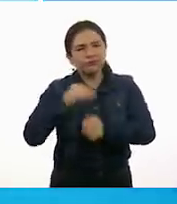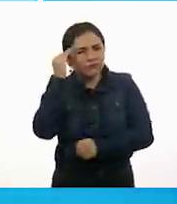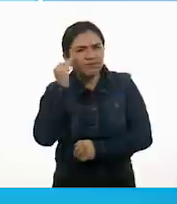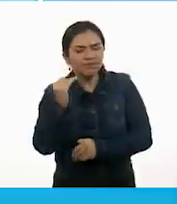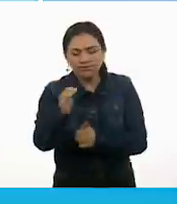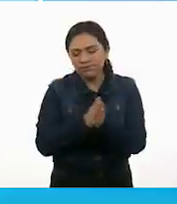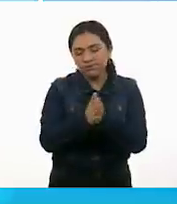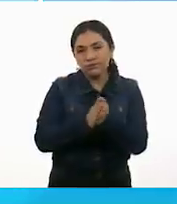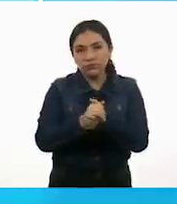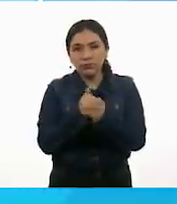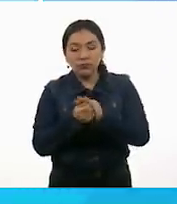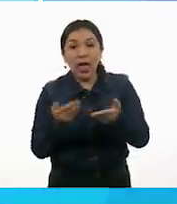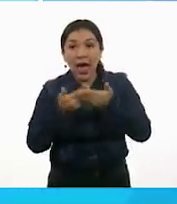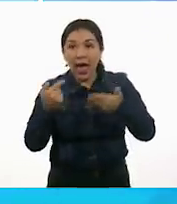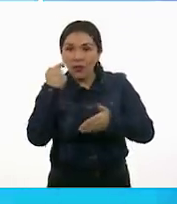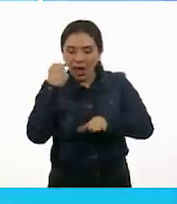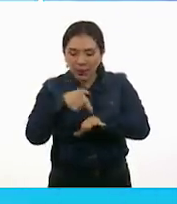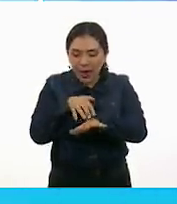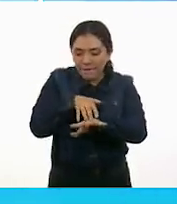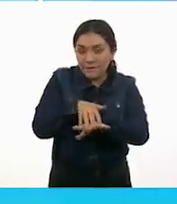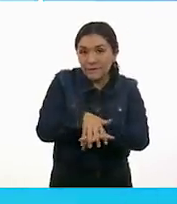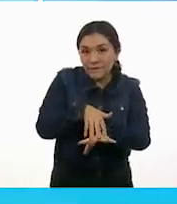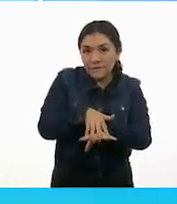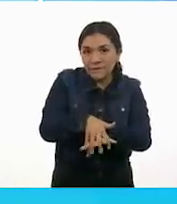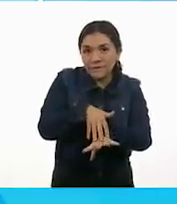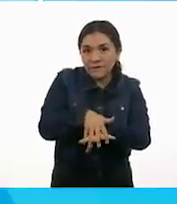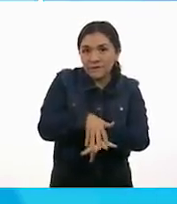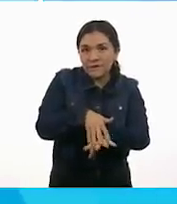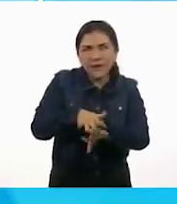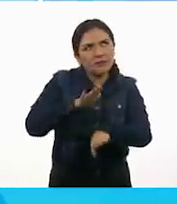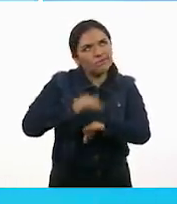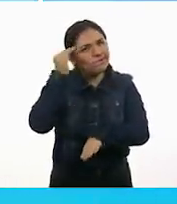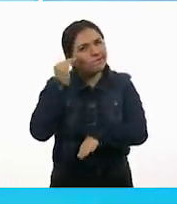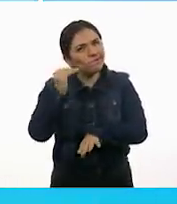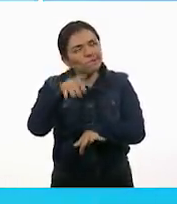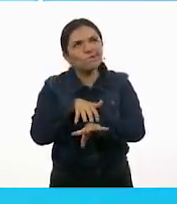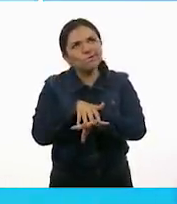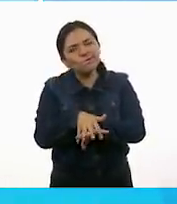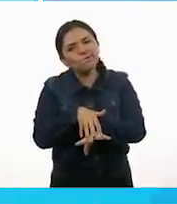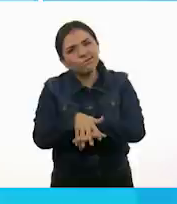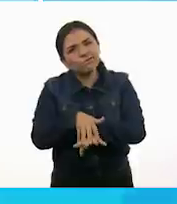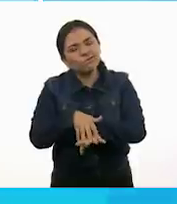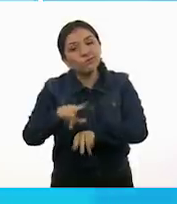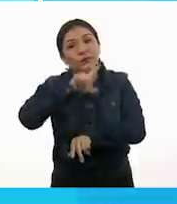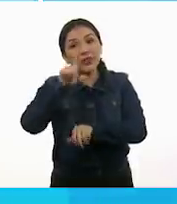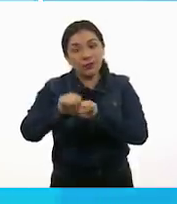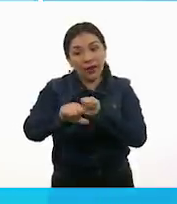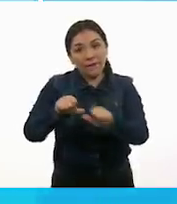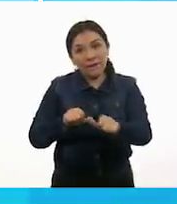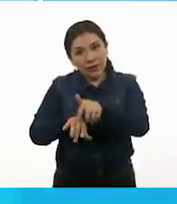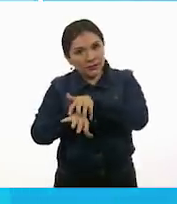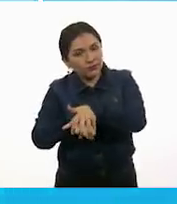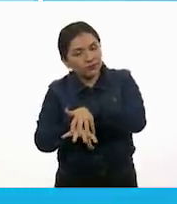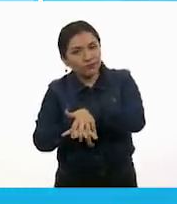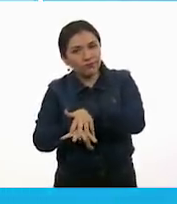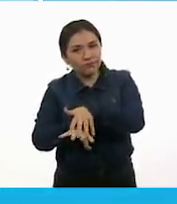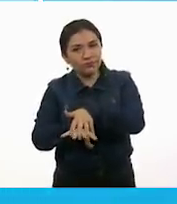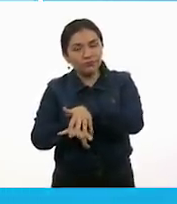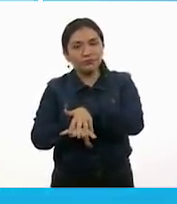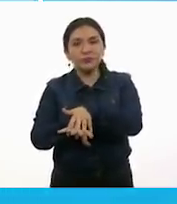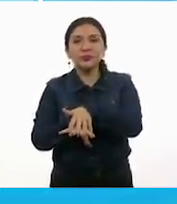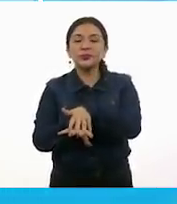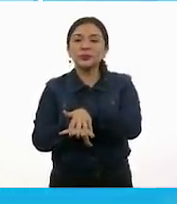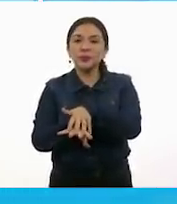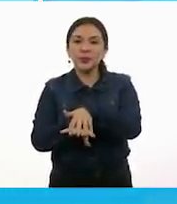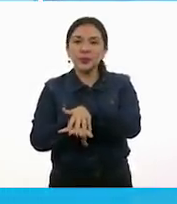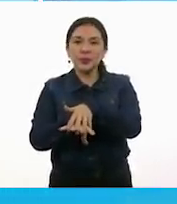una con la otra. Ahora, frota la palma de una de tus manos contra el dorso de la otra entrelazando los dedos. Repite lo mismo